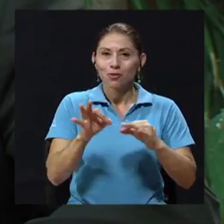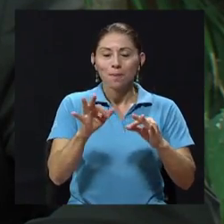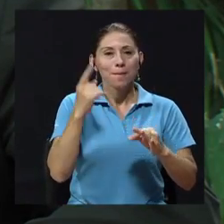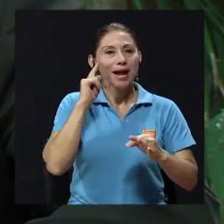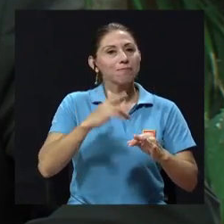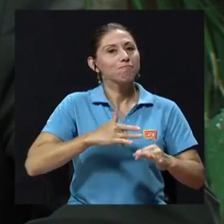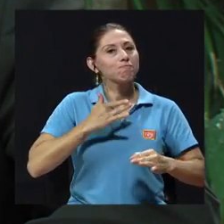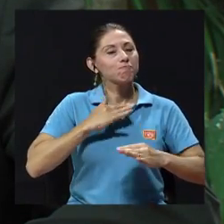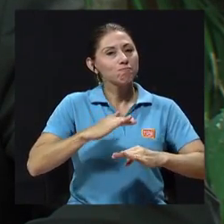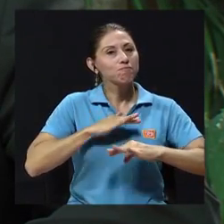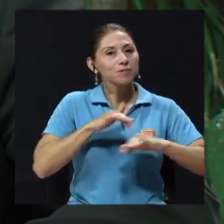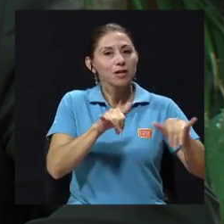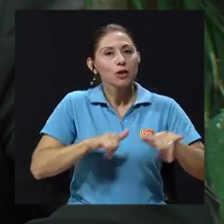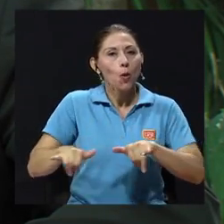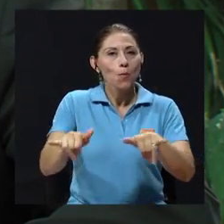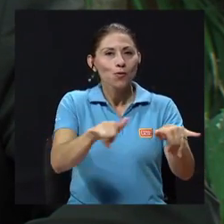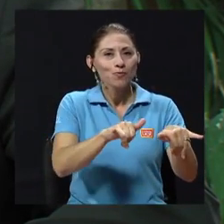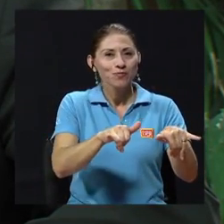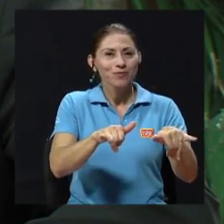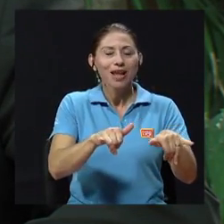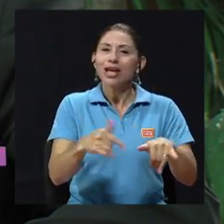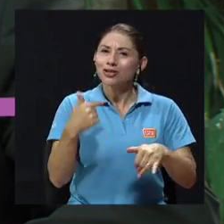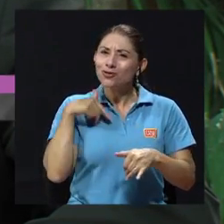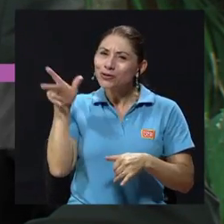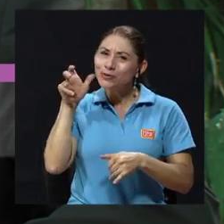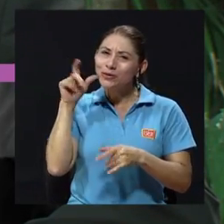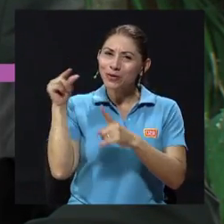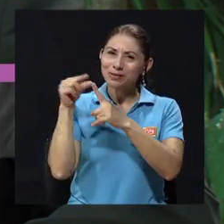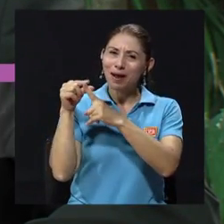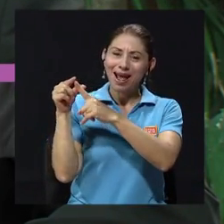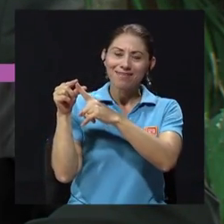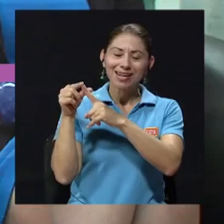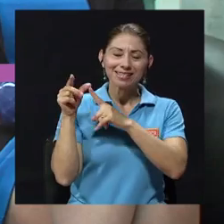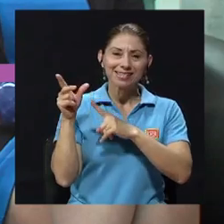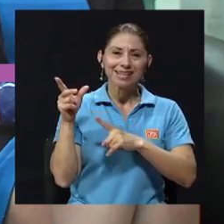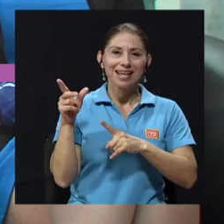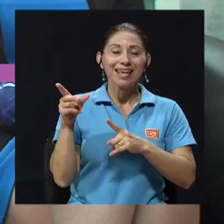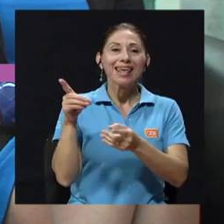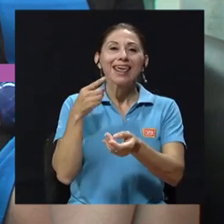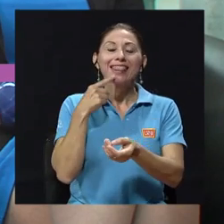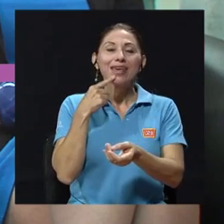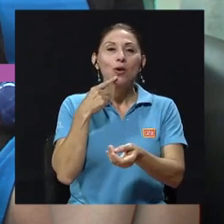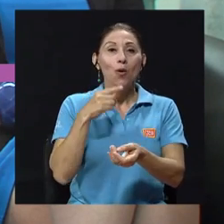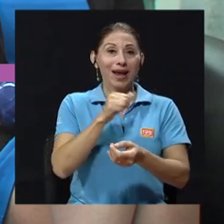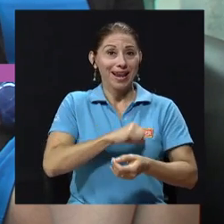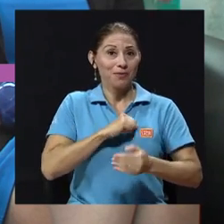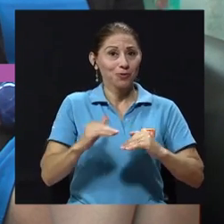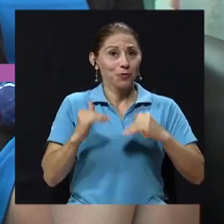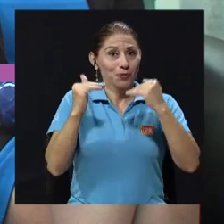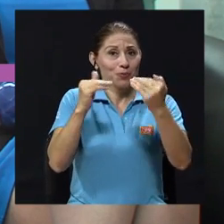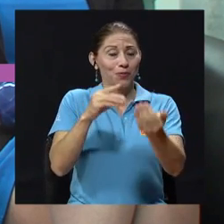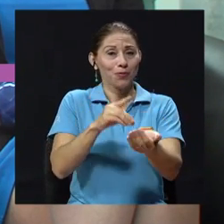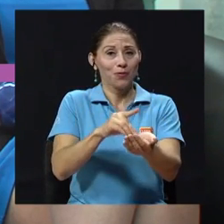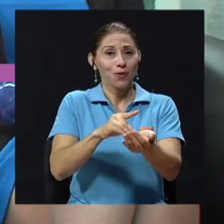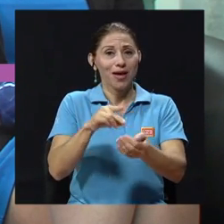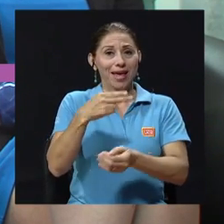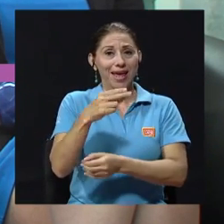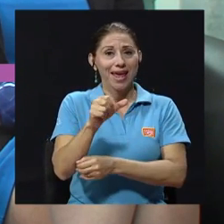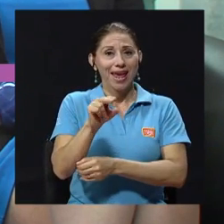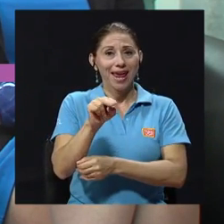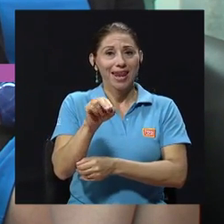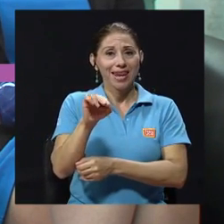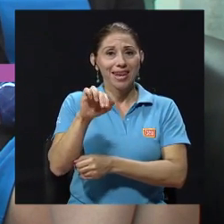Yo voy a retomar unas palabras que me llegaron mucho al corazón que dijo don Genin en uno de sus